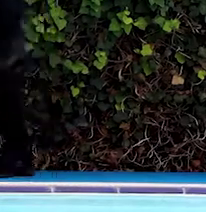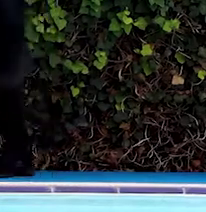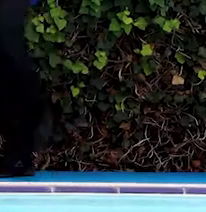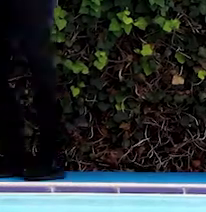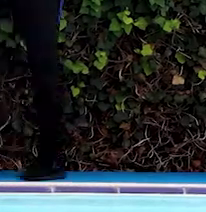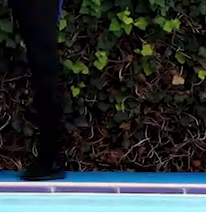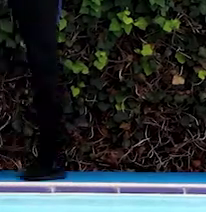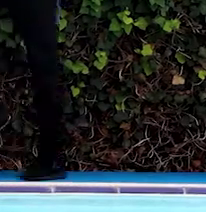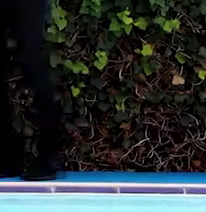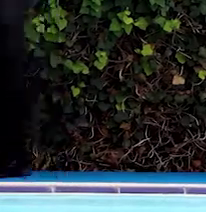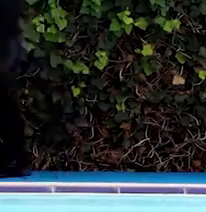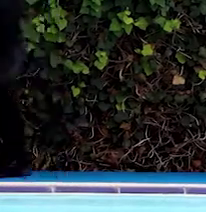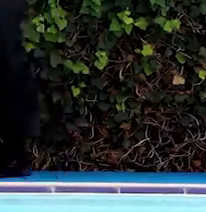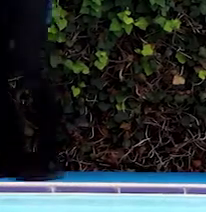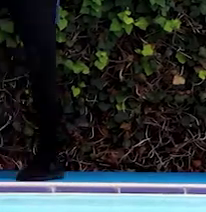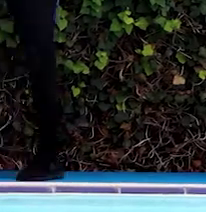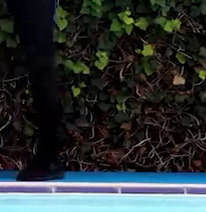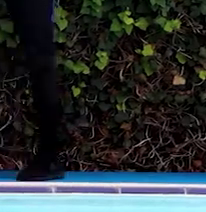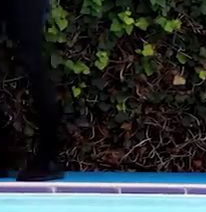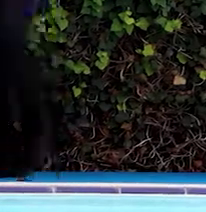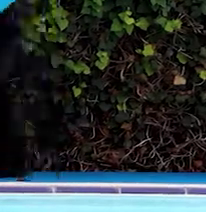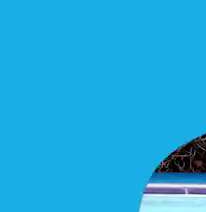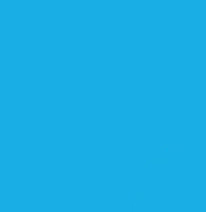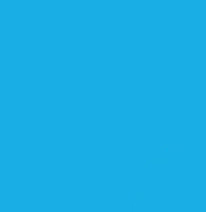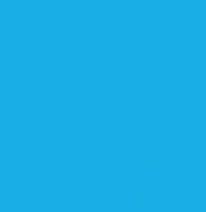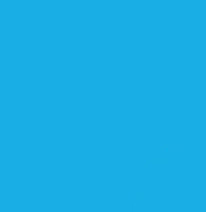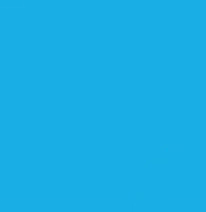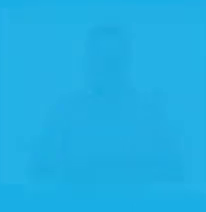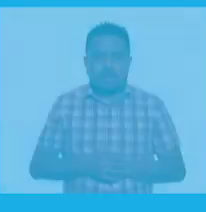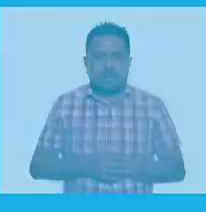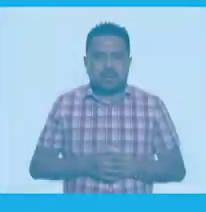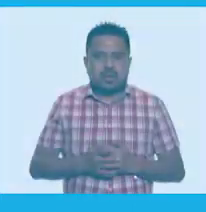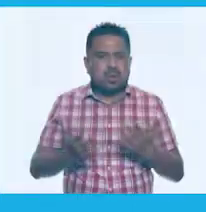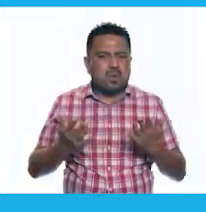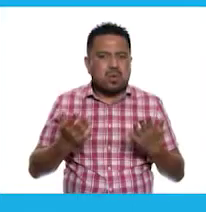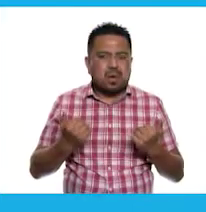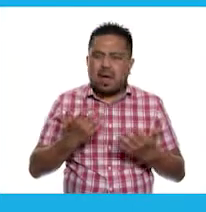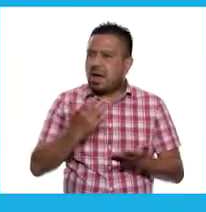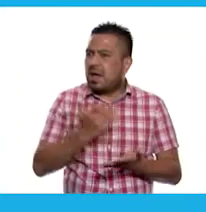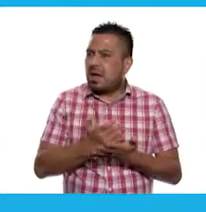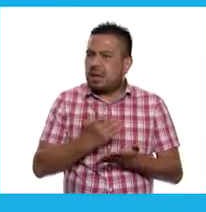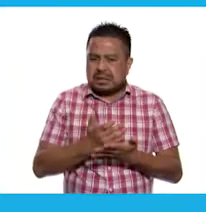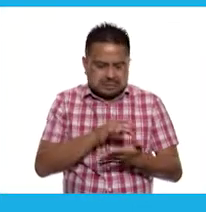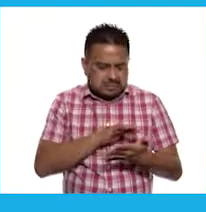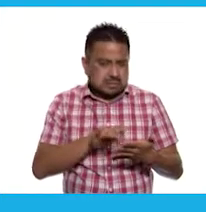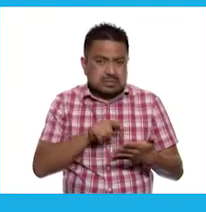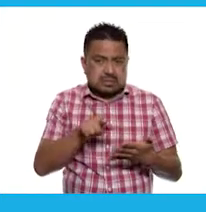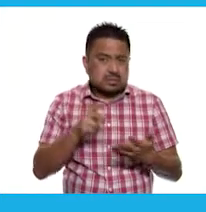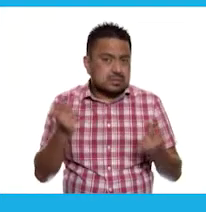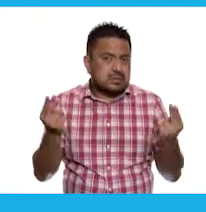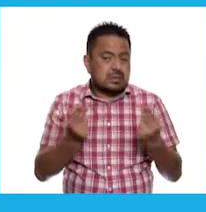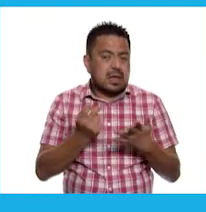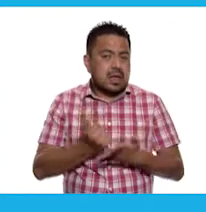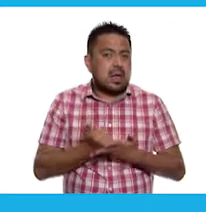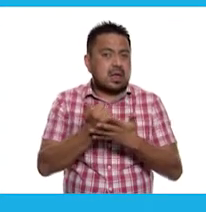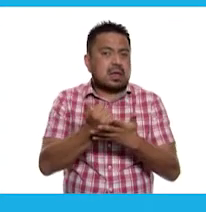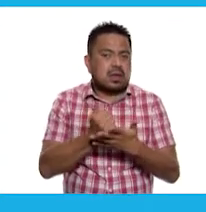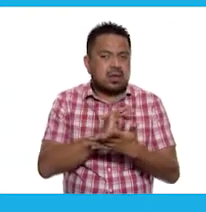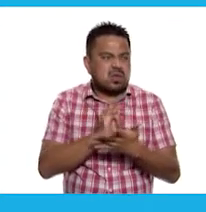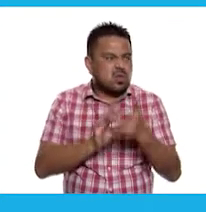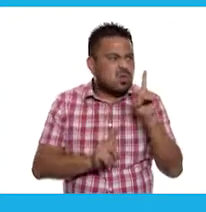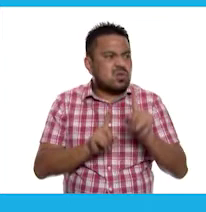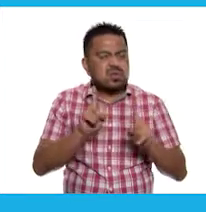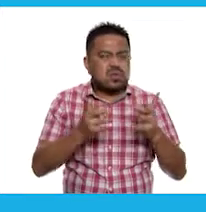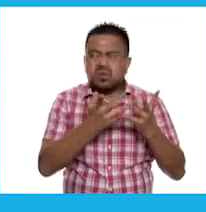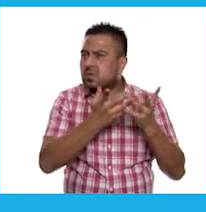Un poquito más la marcha. Que se vea. Si no tienes tus libros de texto o necesitas ayuda para resolver